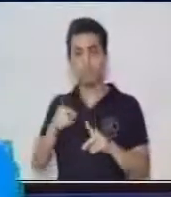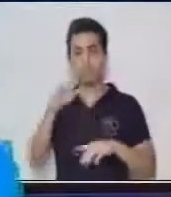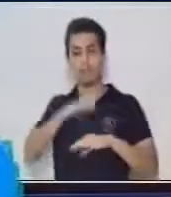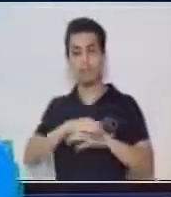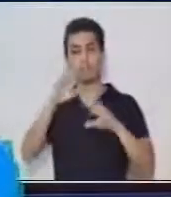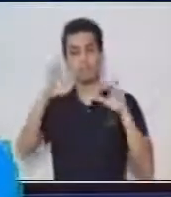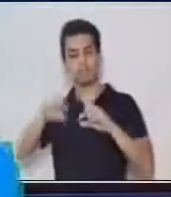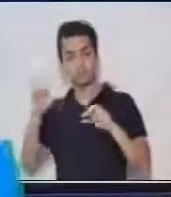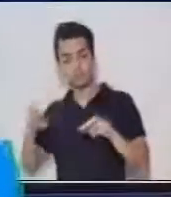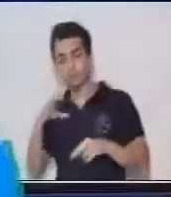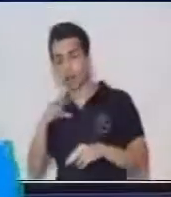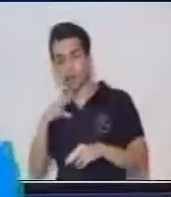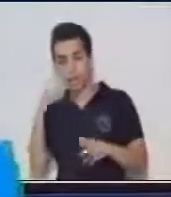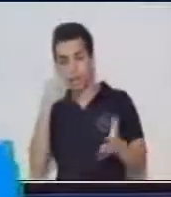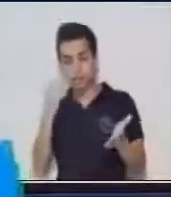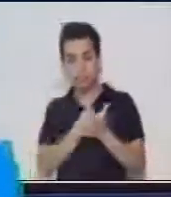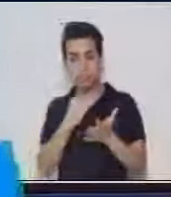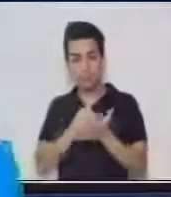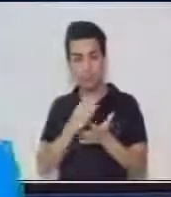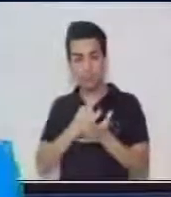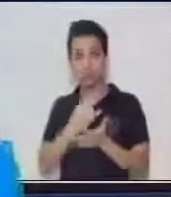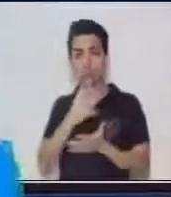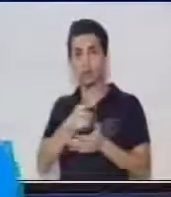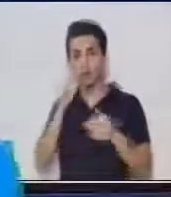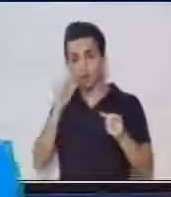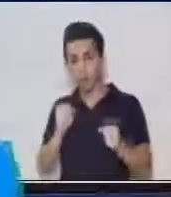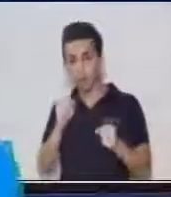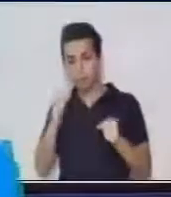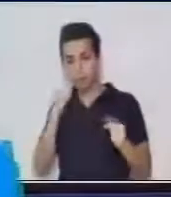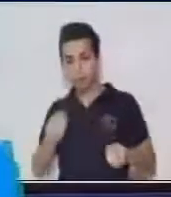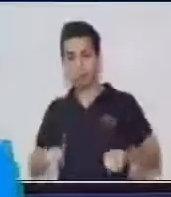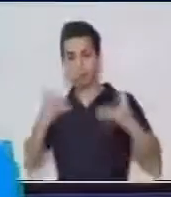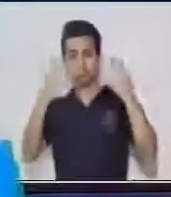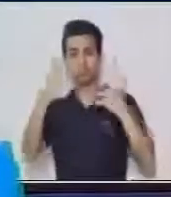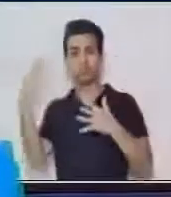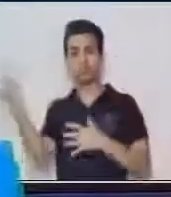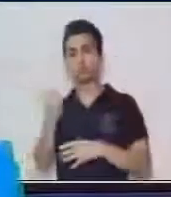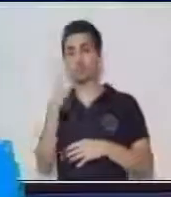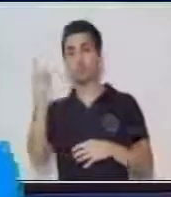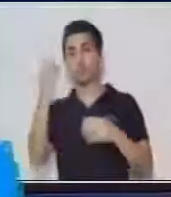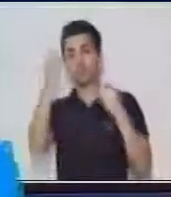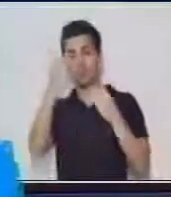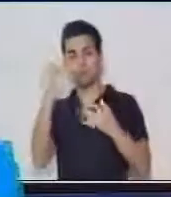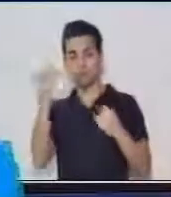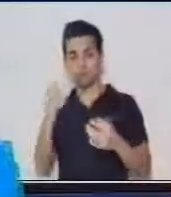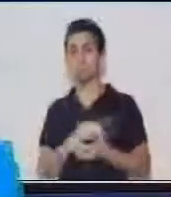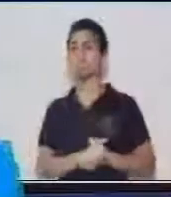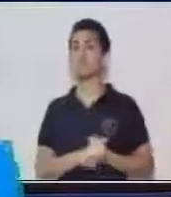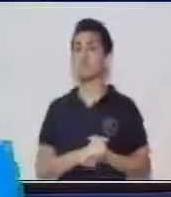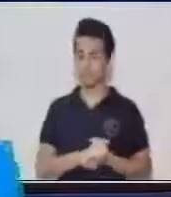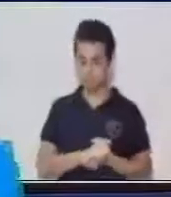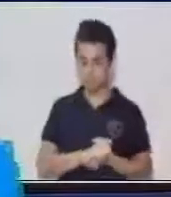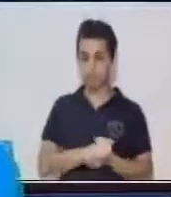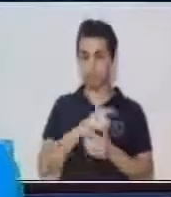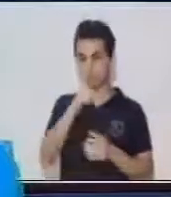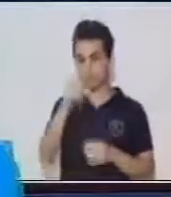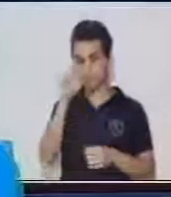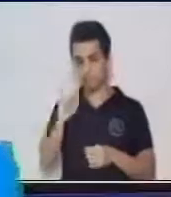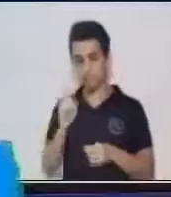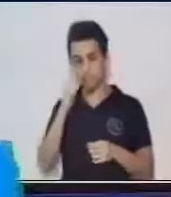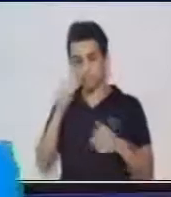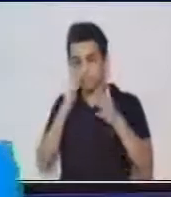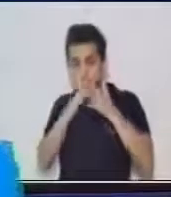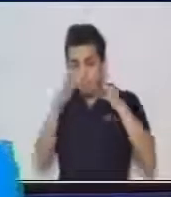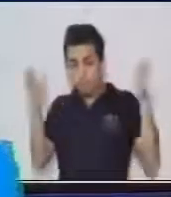Hay una investigación previa para que se pudiera publicar toda esta información. Entonces, es así como usted va a ampliar